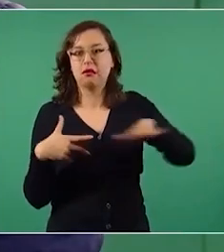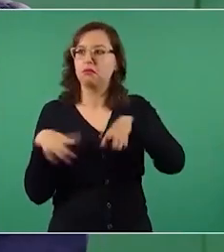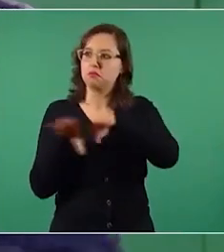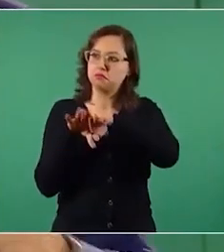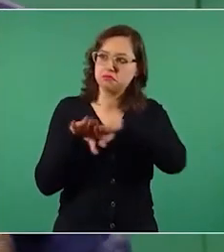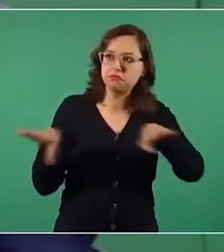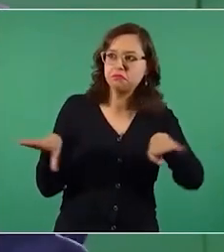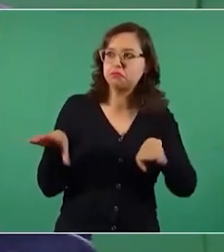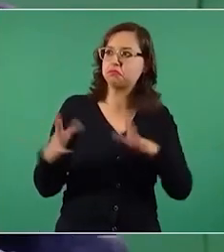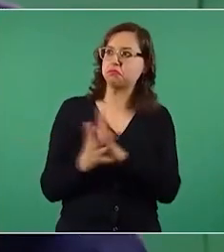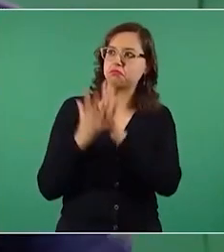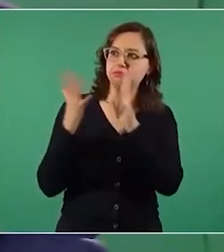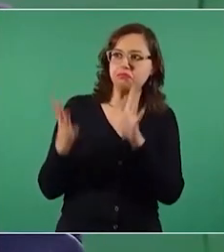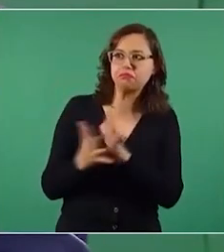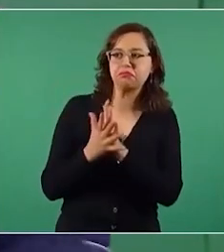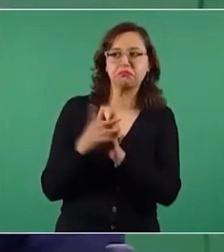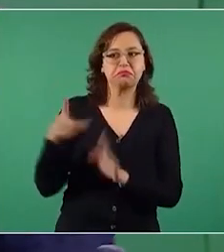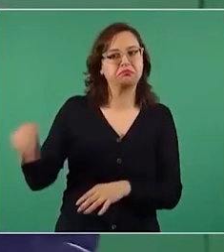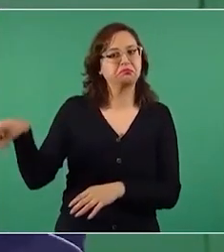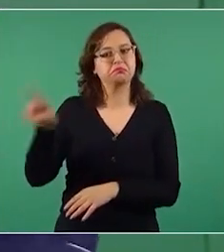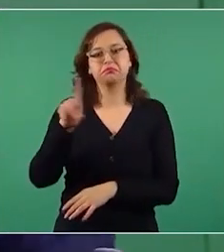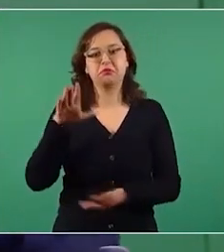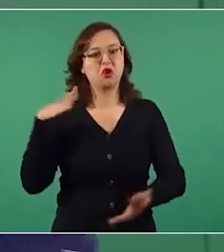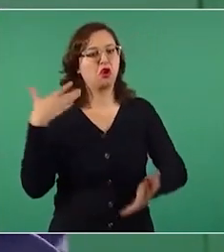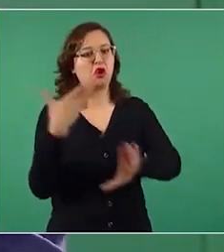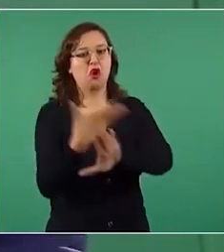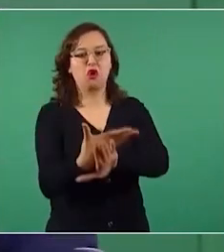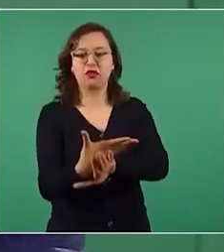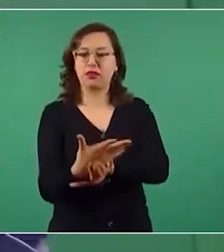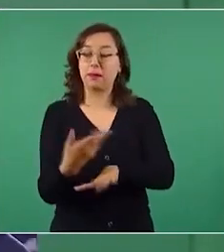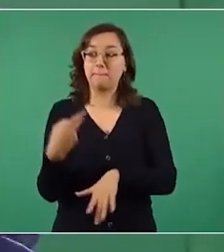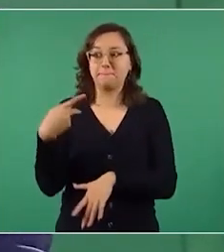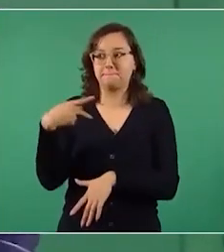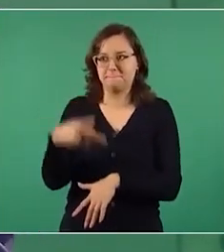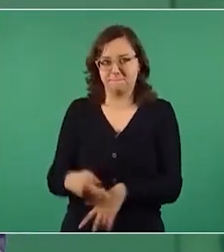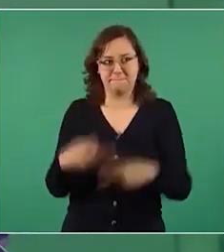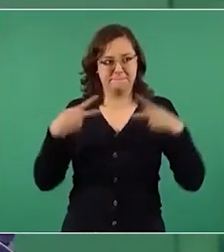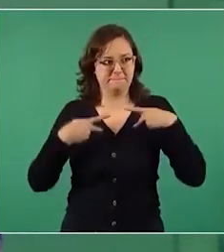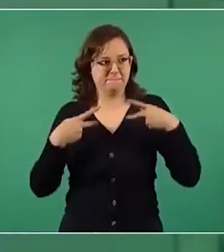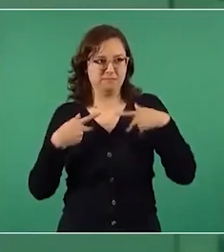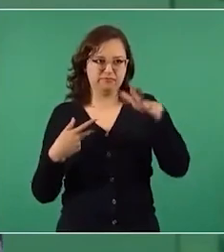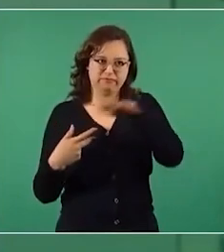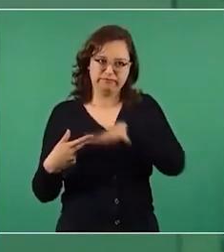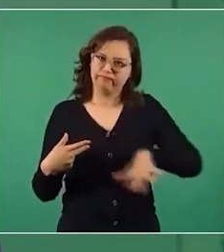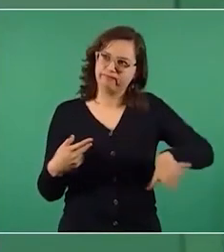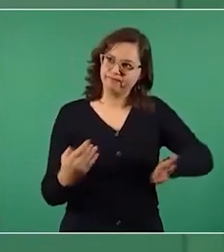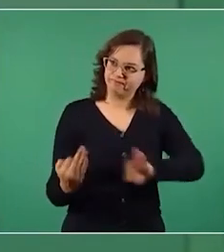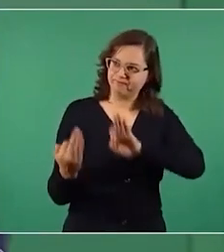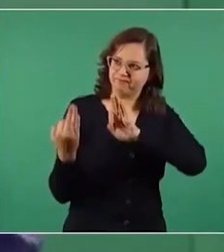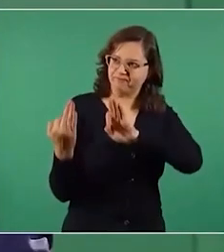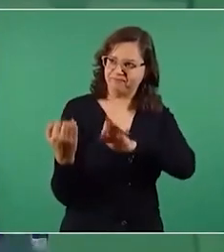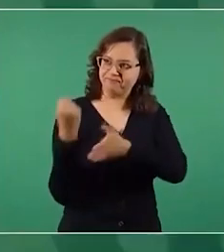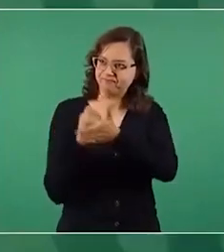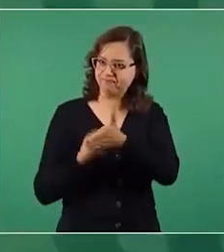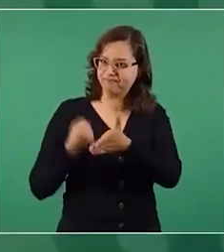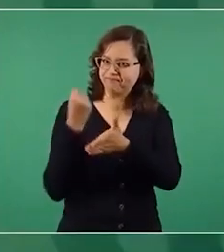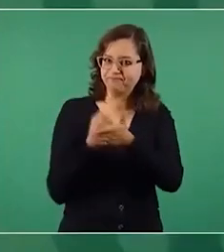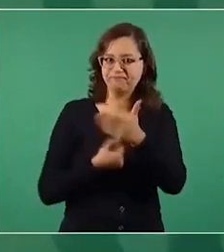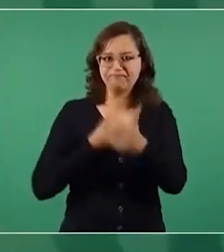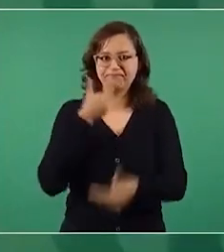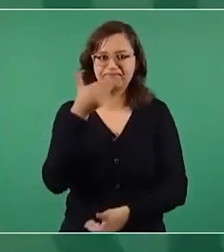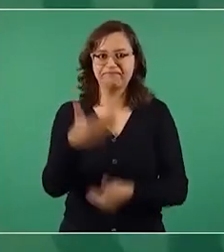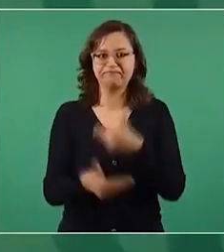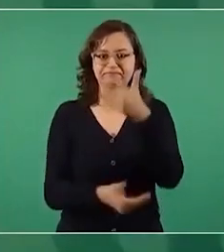pero el pueblo ha empujado ha empujado ha empujado y se han logrado los cambios